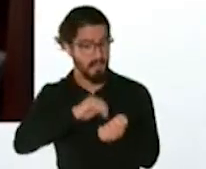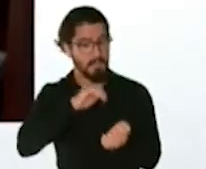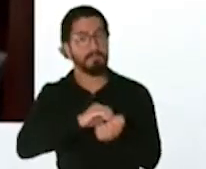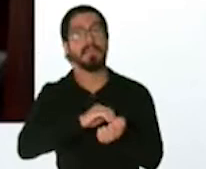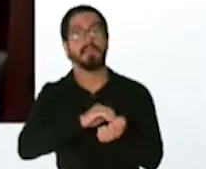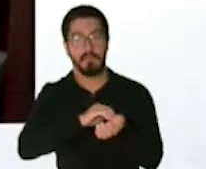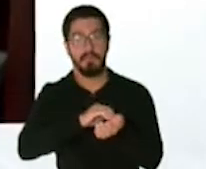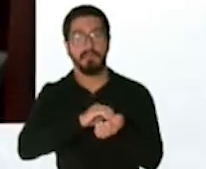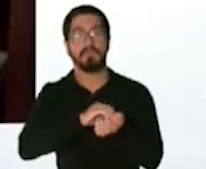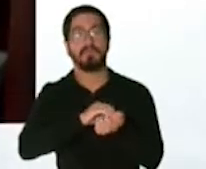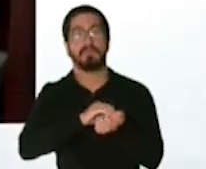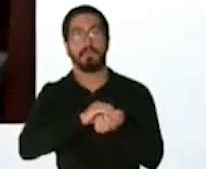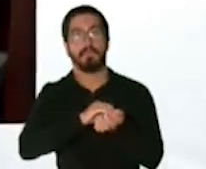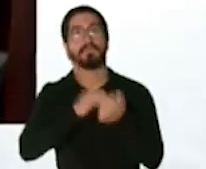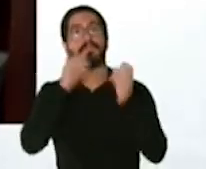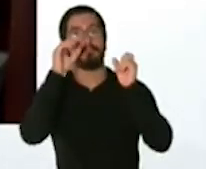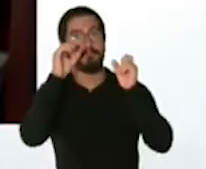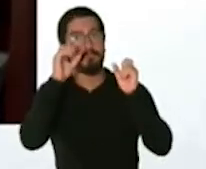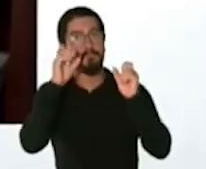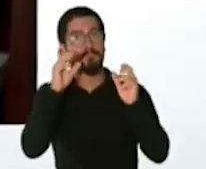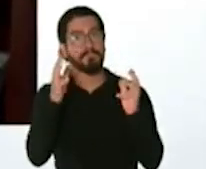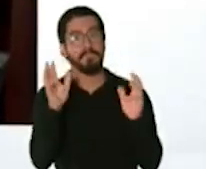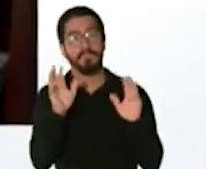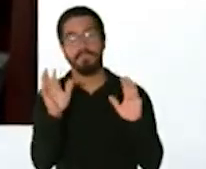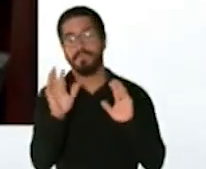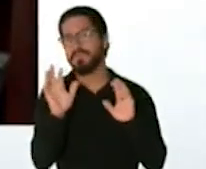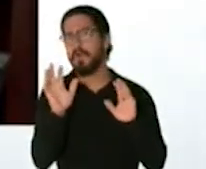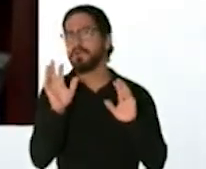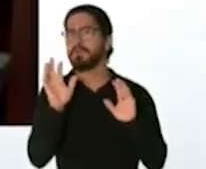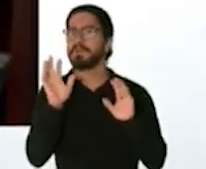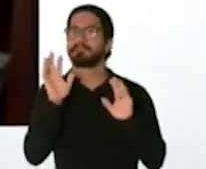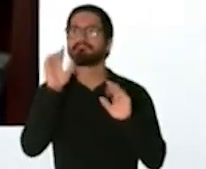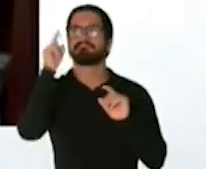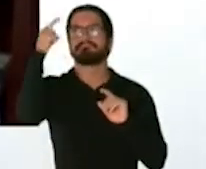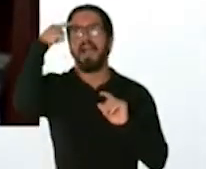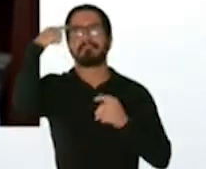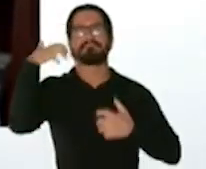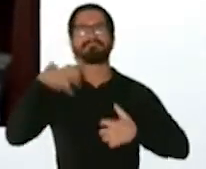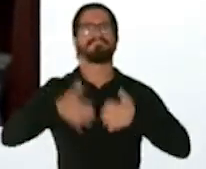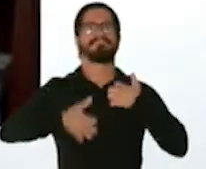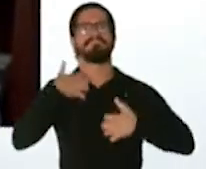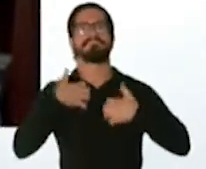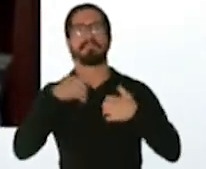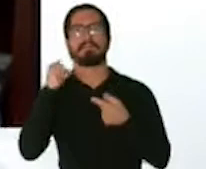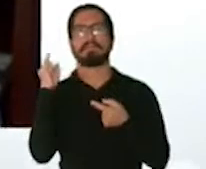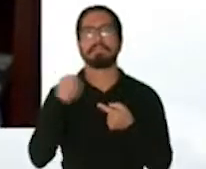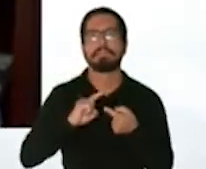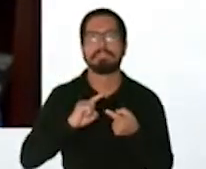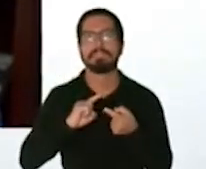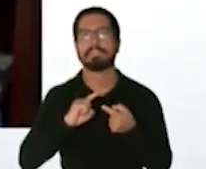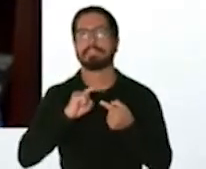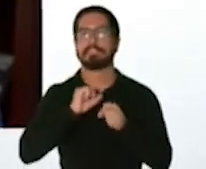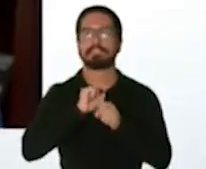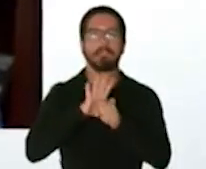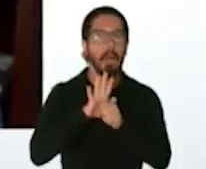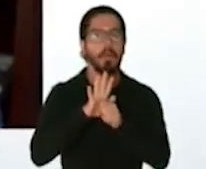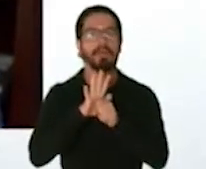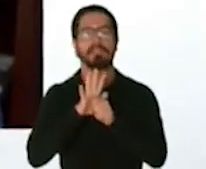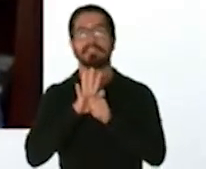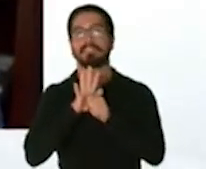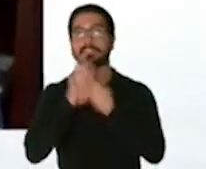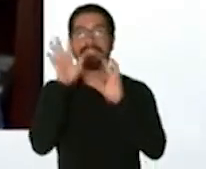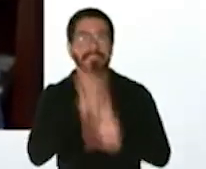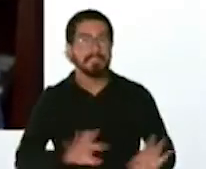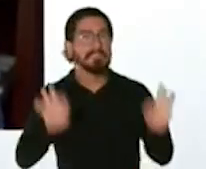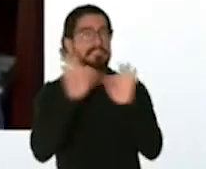¿verdad? pues no caigan en la fatiga emocional por el COVID y toda esta pandemia ¿cuán